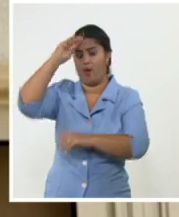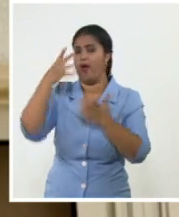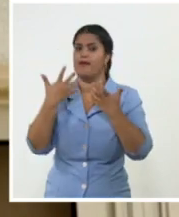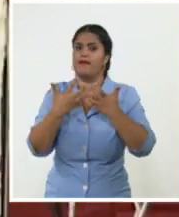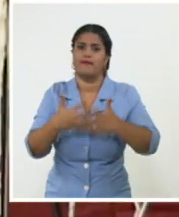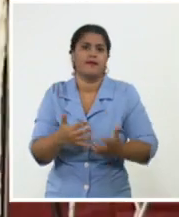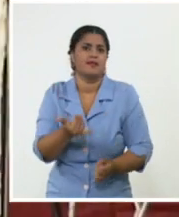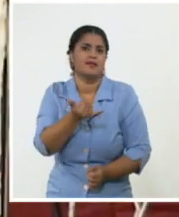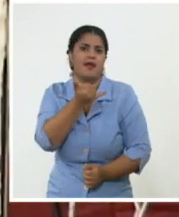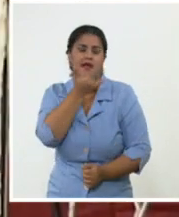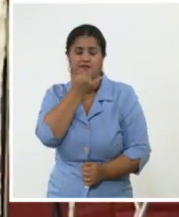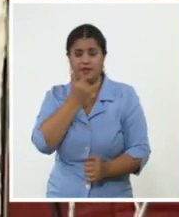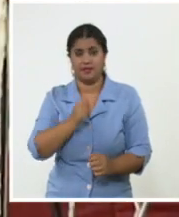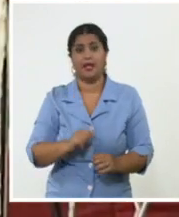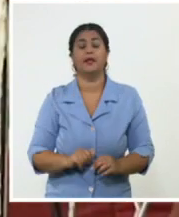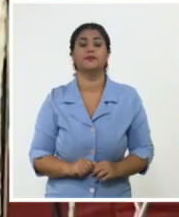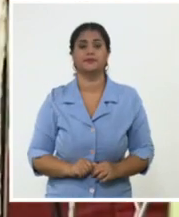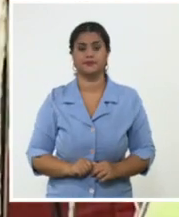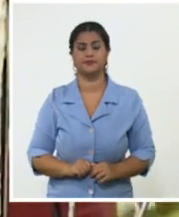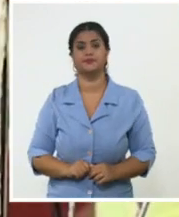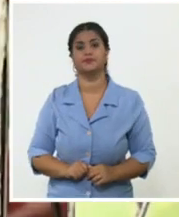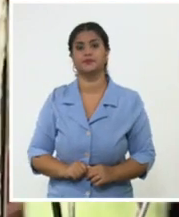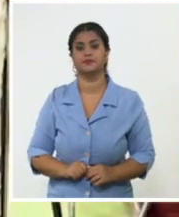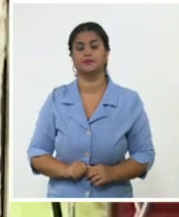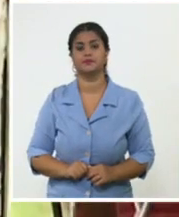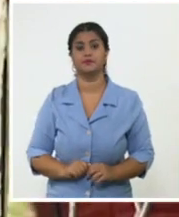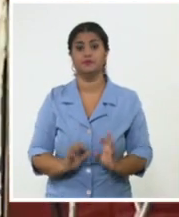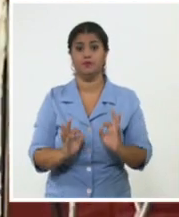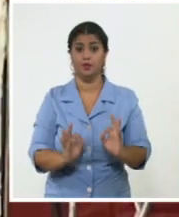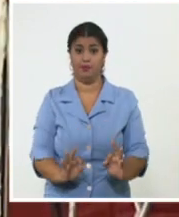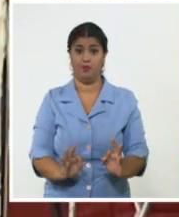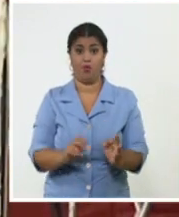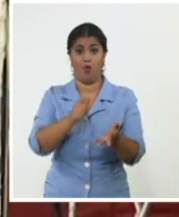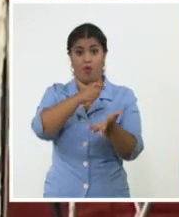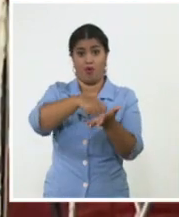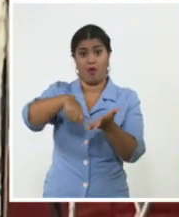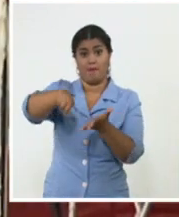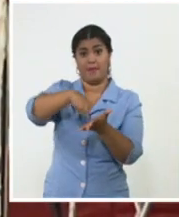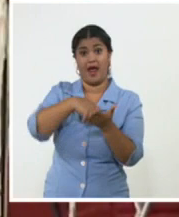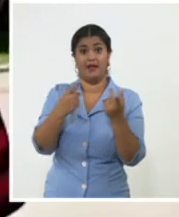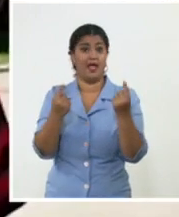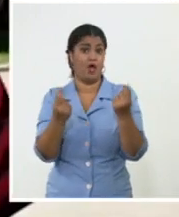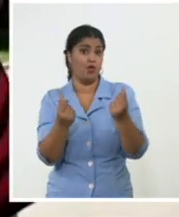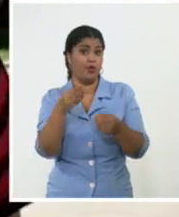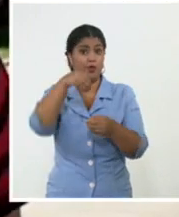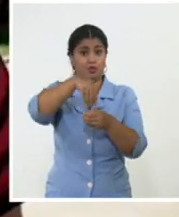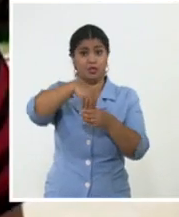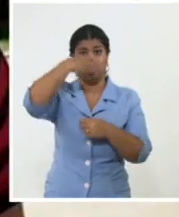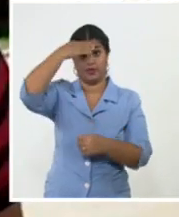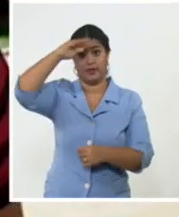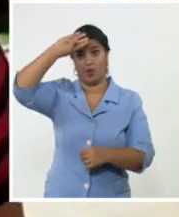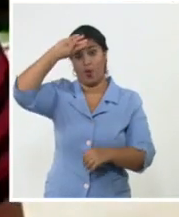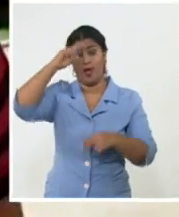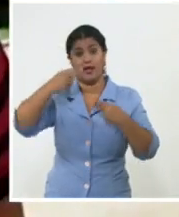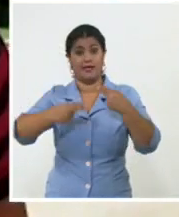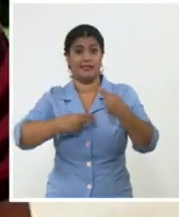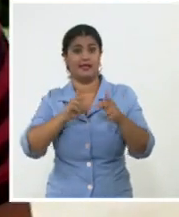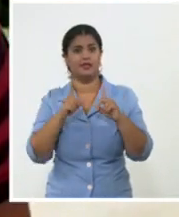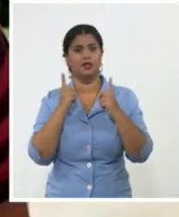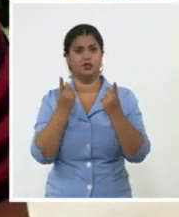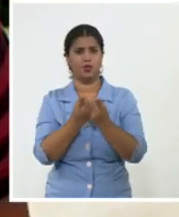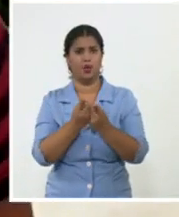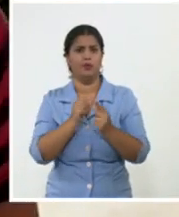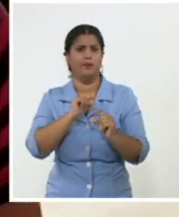los ataques externos con planes económicos de mayor o menor efectividad. Recientemente con la pandemia de la COVID-19,